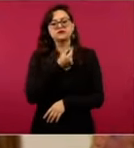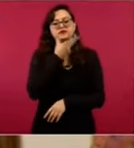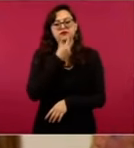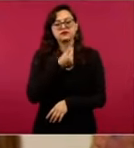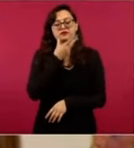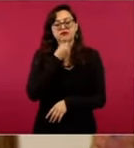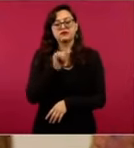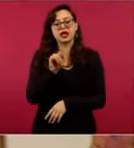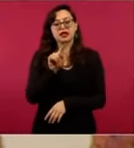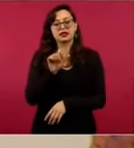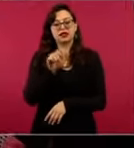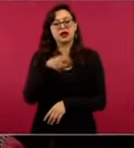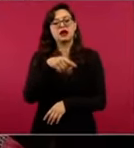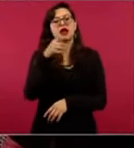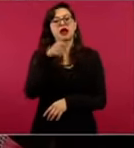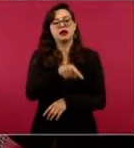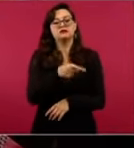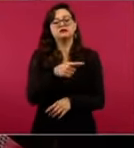ITAM.